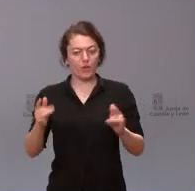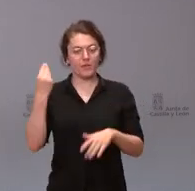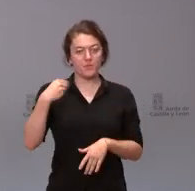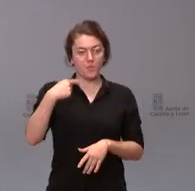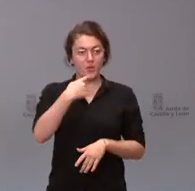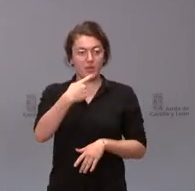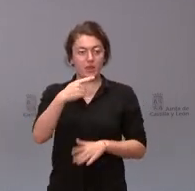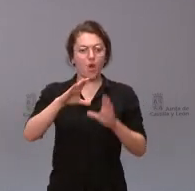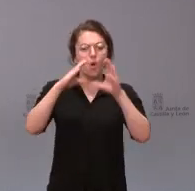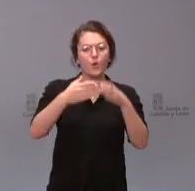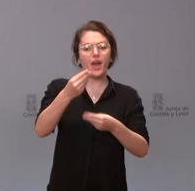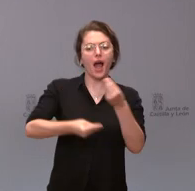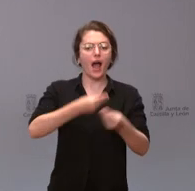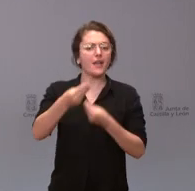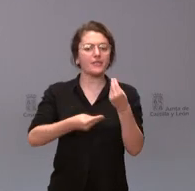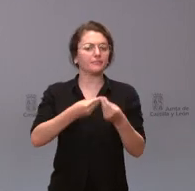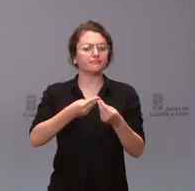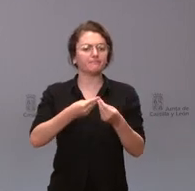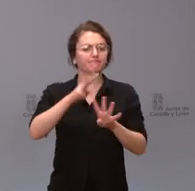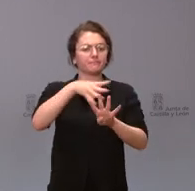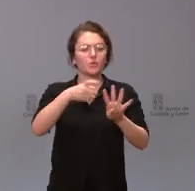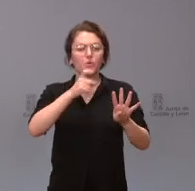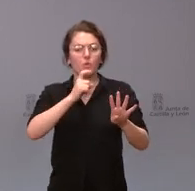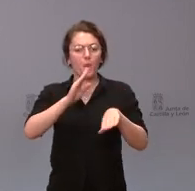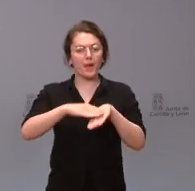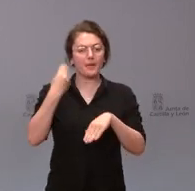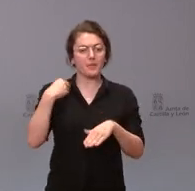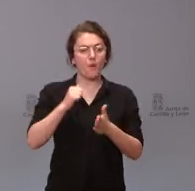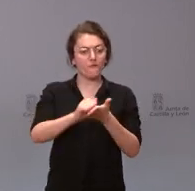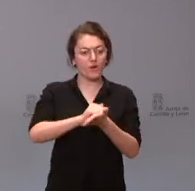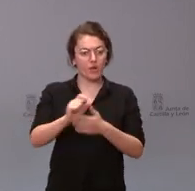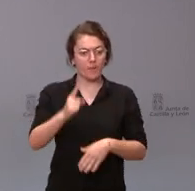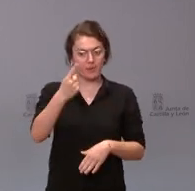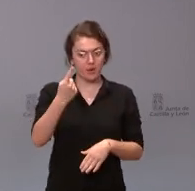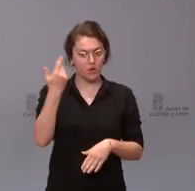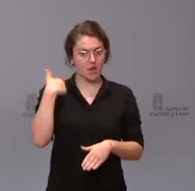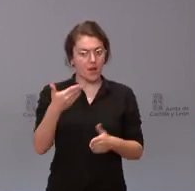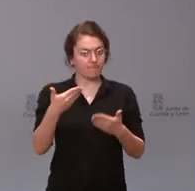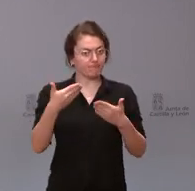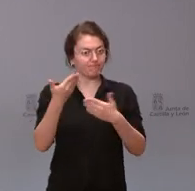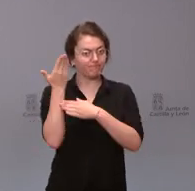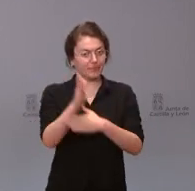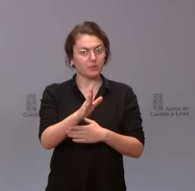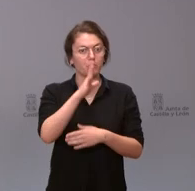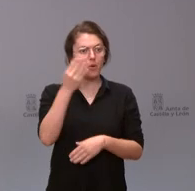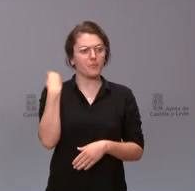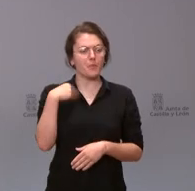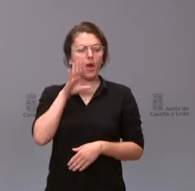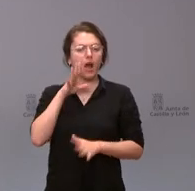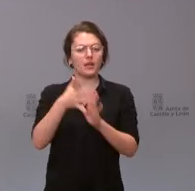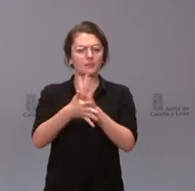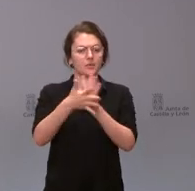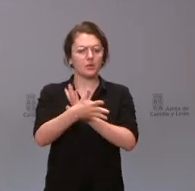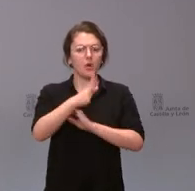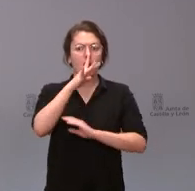para que el primer borrador de esa normativa pueda ver la luz porque además como nos ha explicado está en trámite una norma